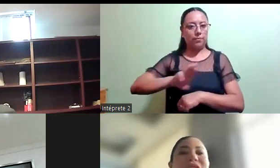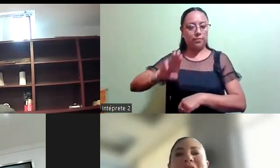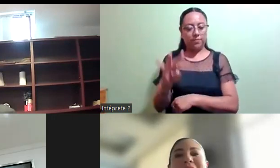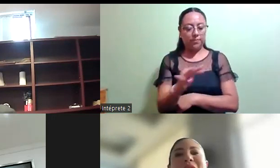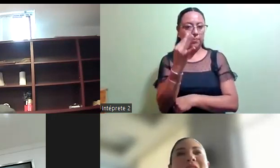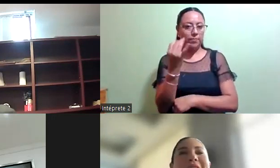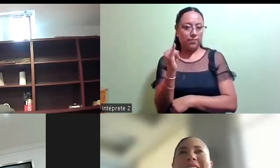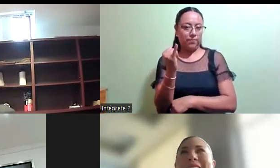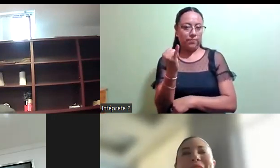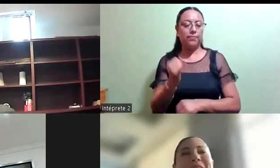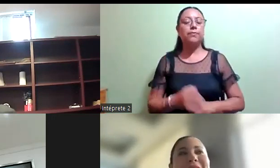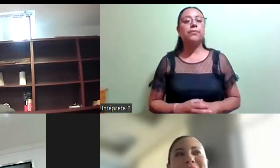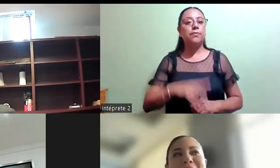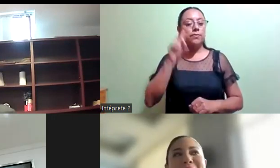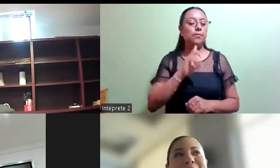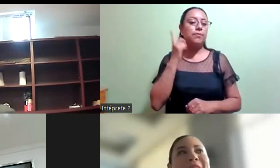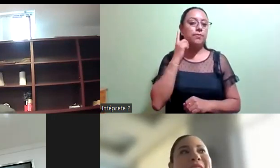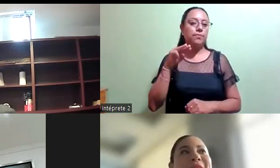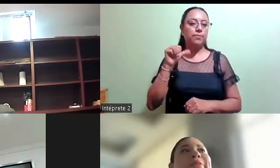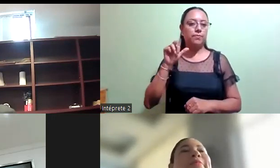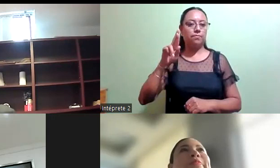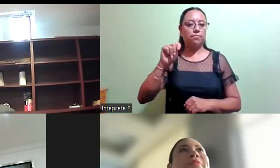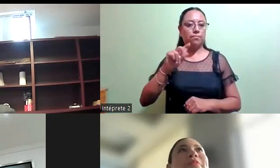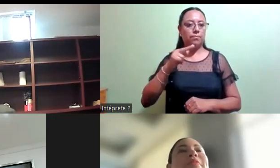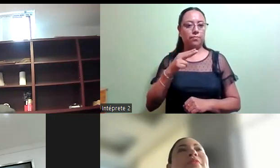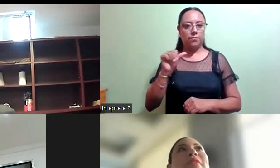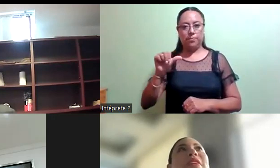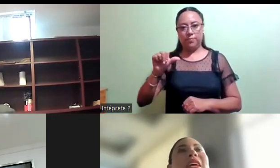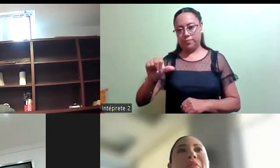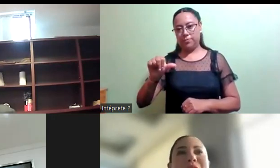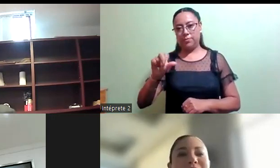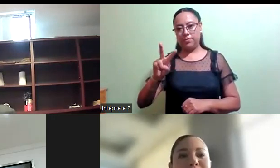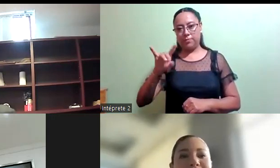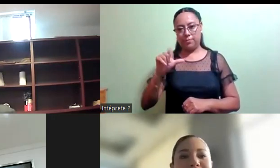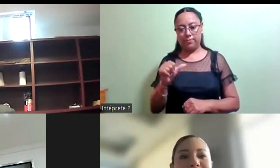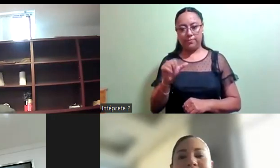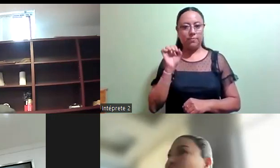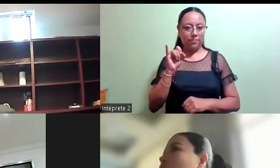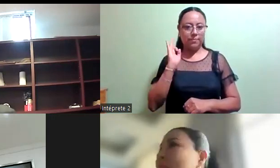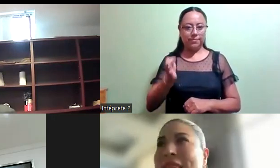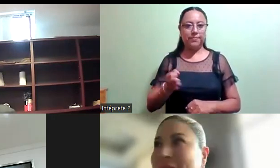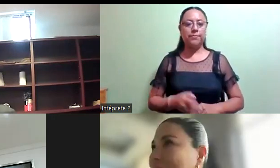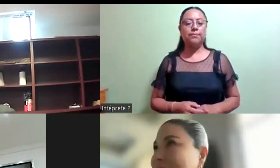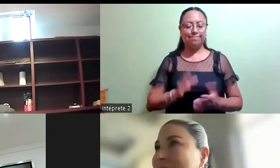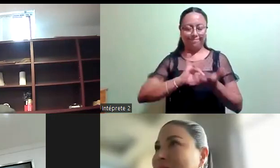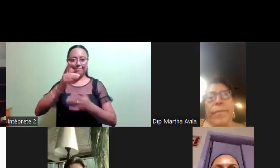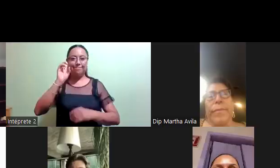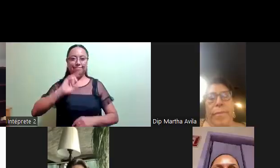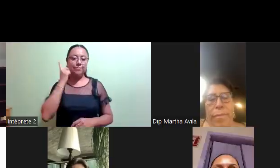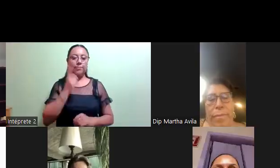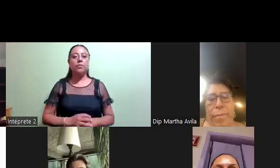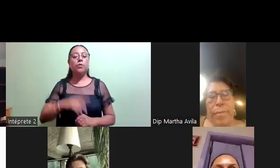de junio. Diputada Marta Soledad Ávila Ventura. Marta Ávila, a favor. Gracias, diputada.